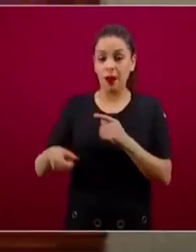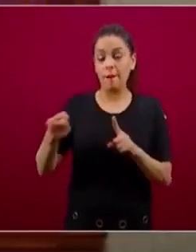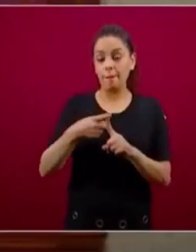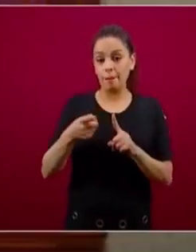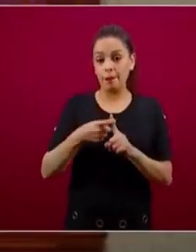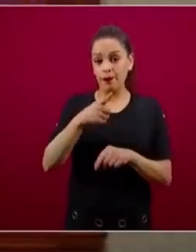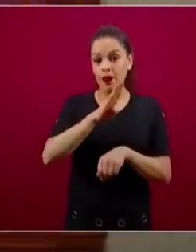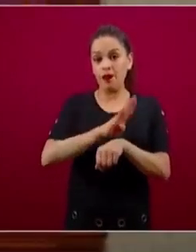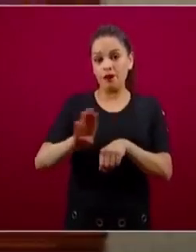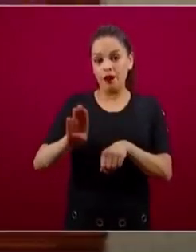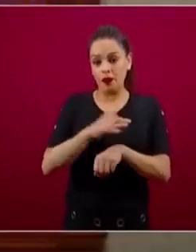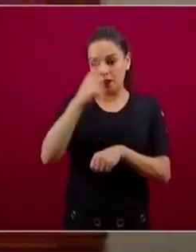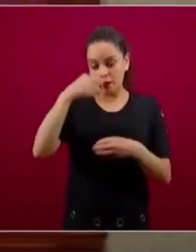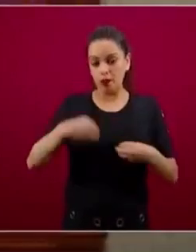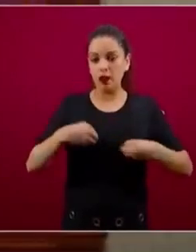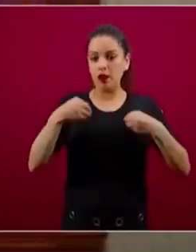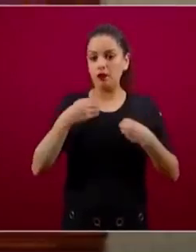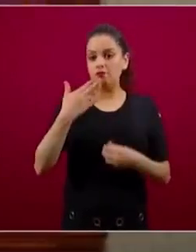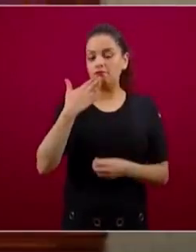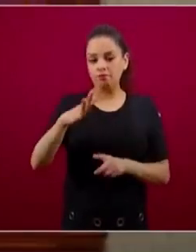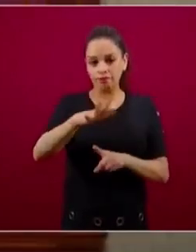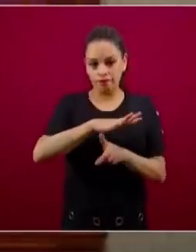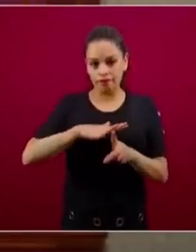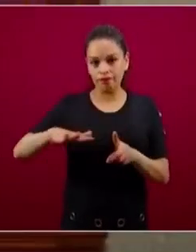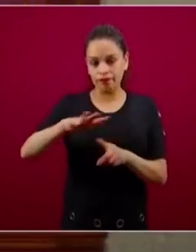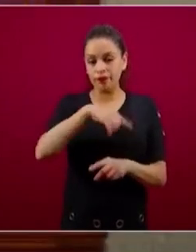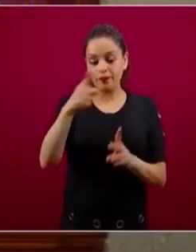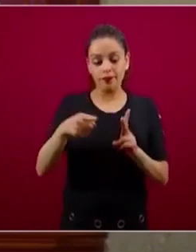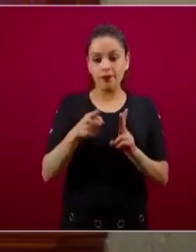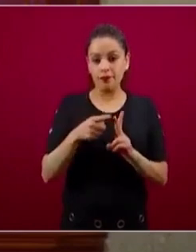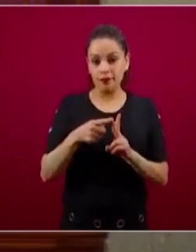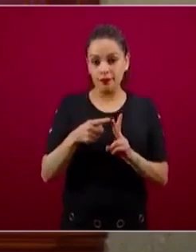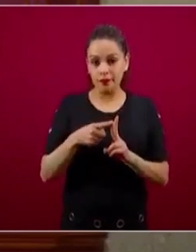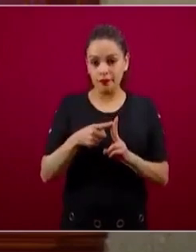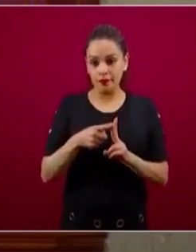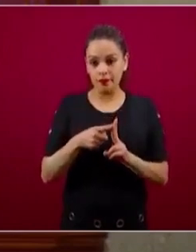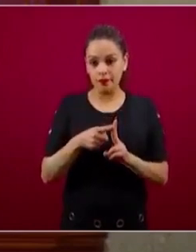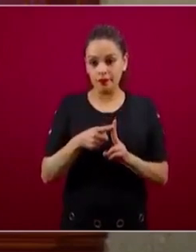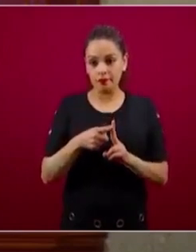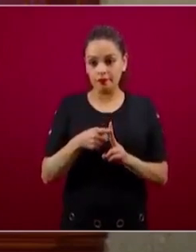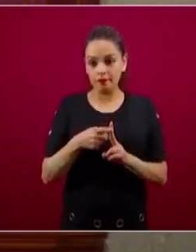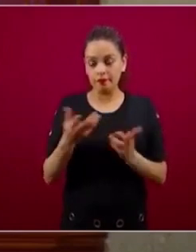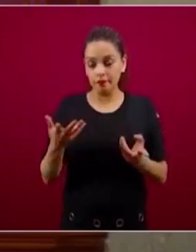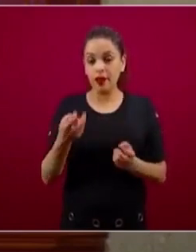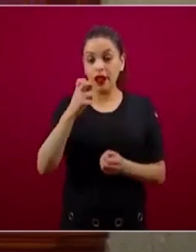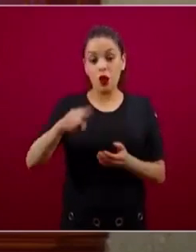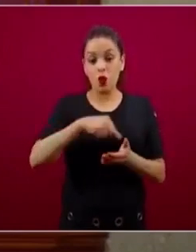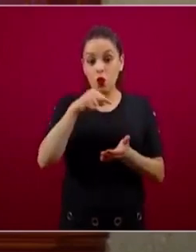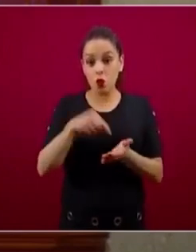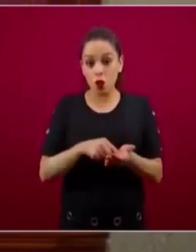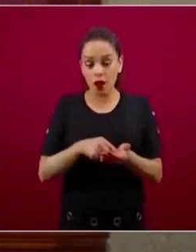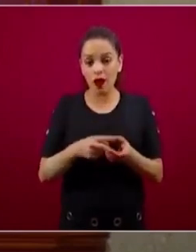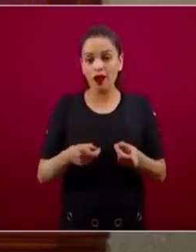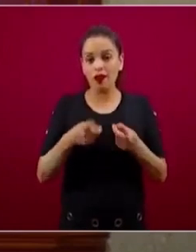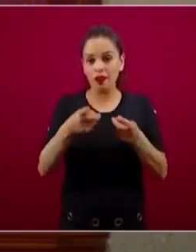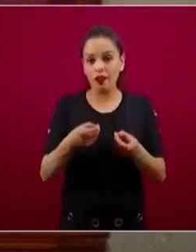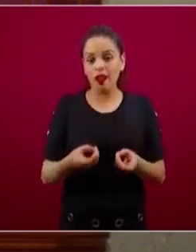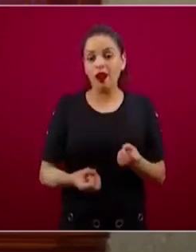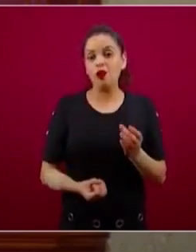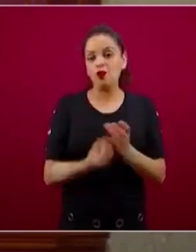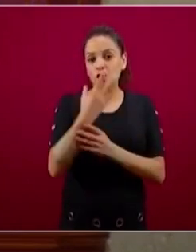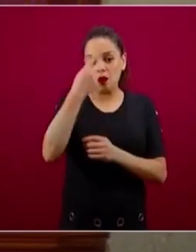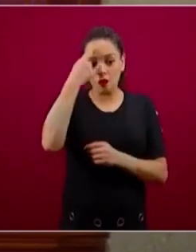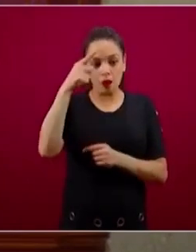de vida de esta población, el segundo es generar, digamos, estos equipamientos, estos espacios públicos que den un sentido de identidad